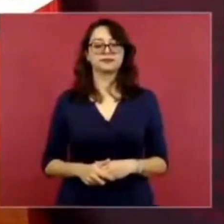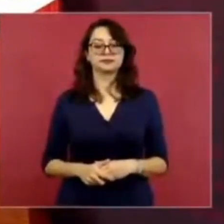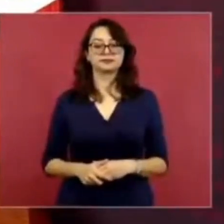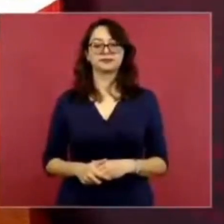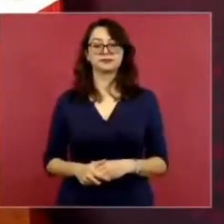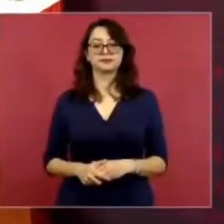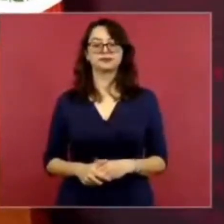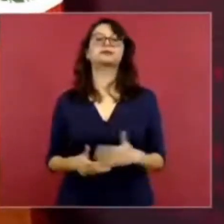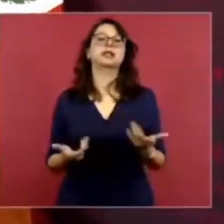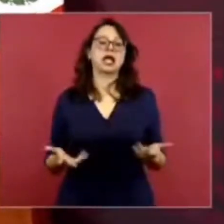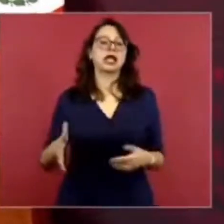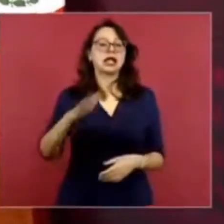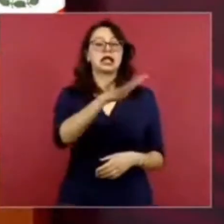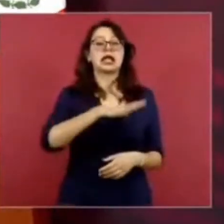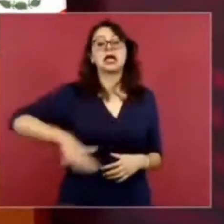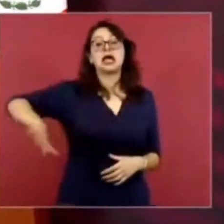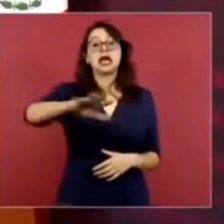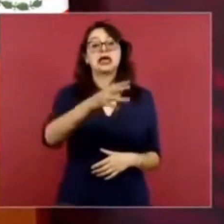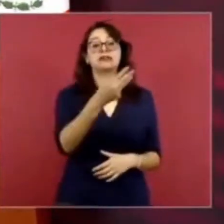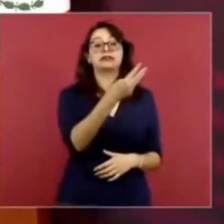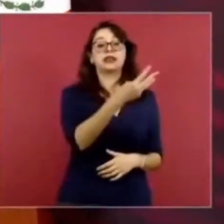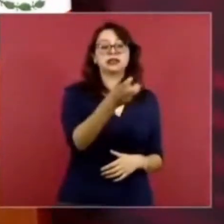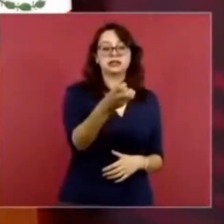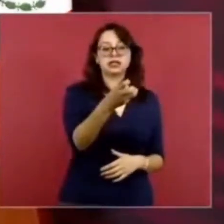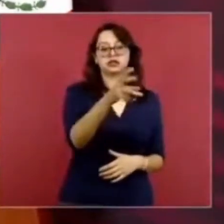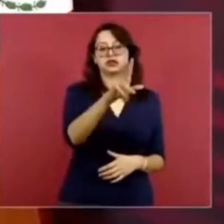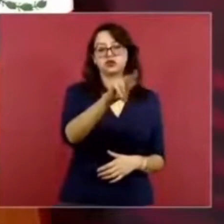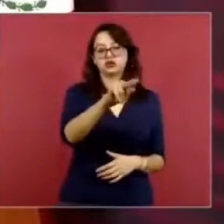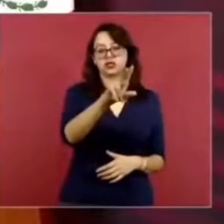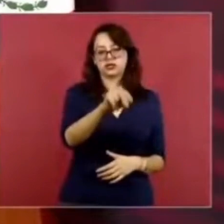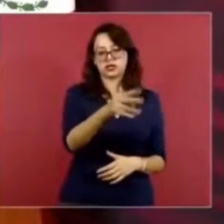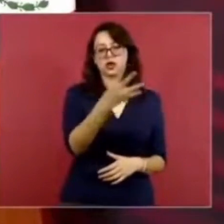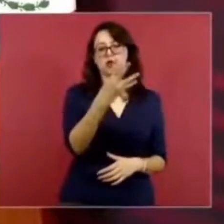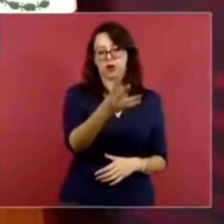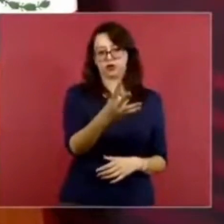98 de 384, o sea que ahí van.